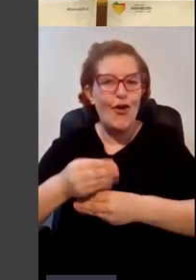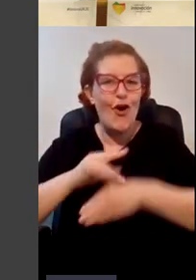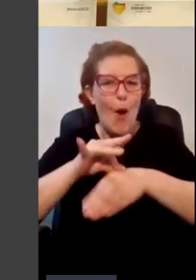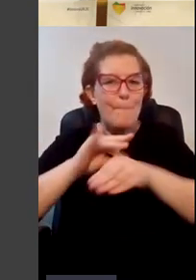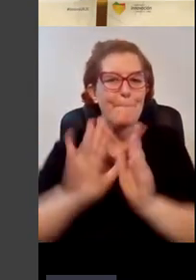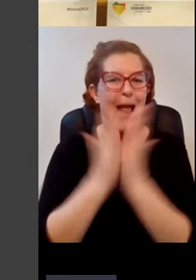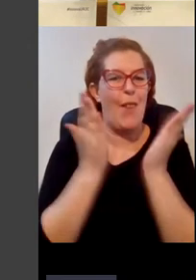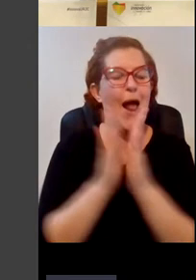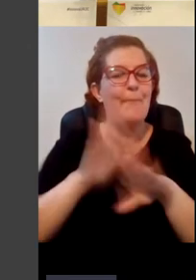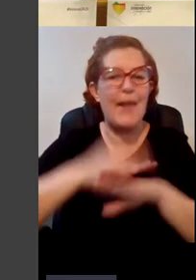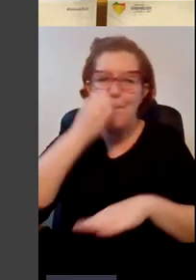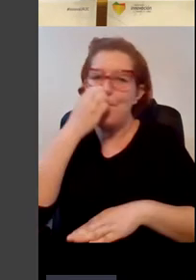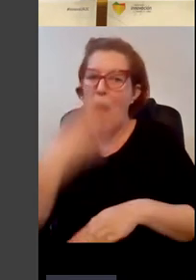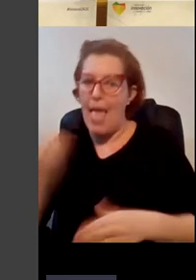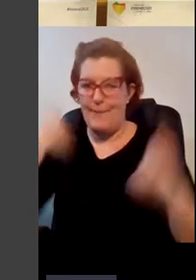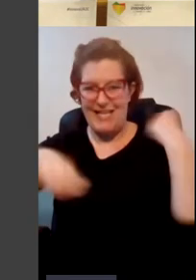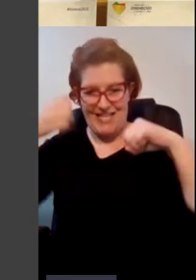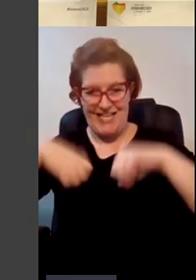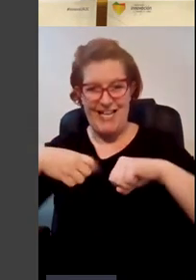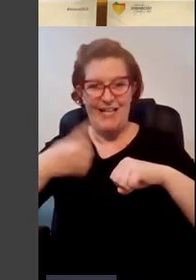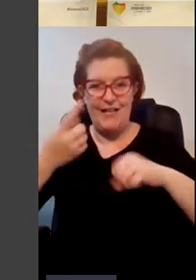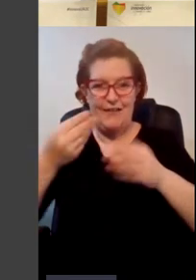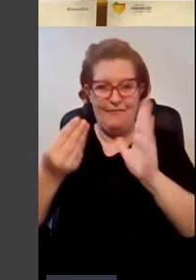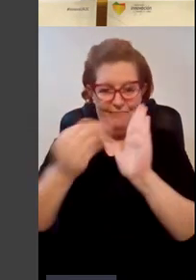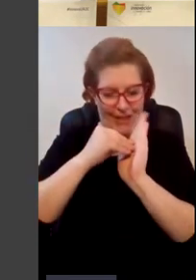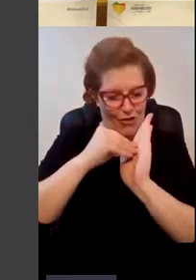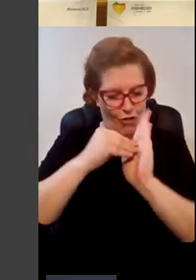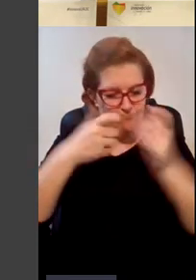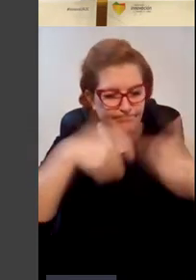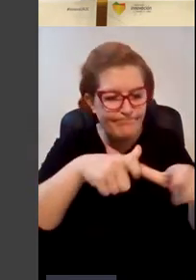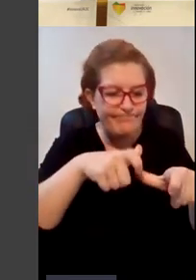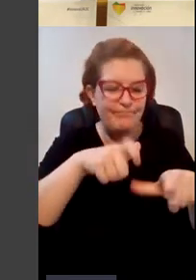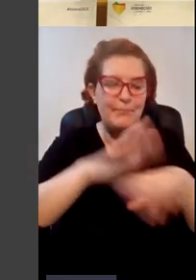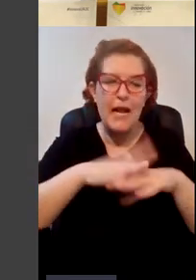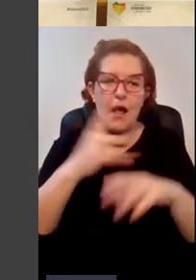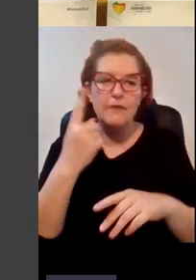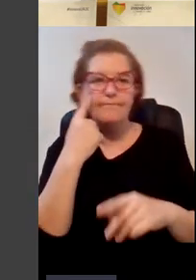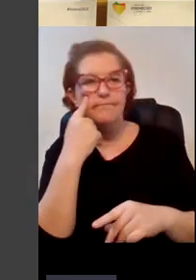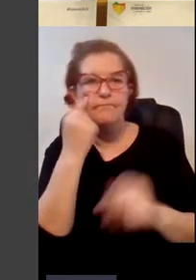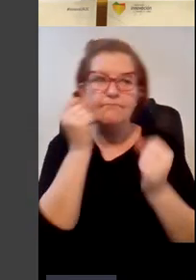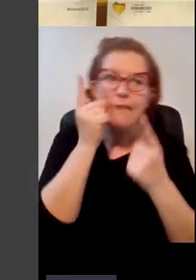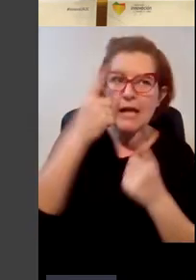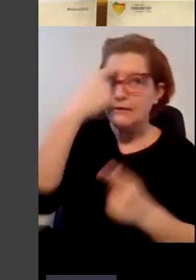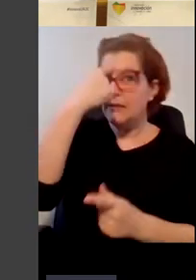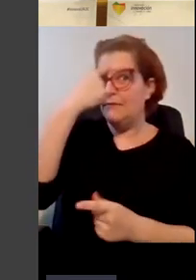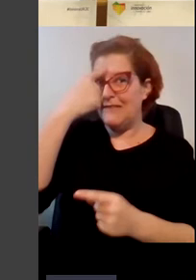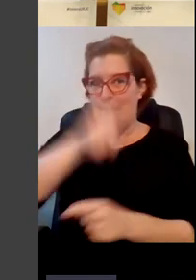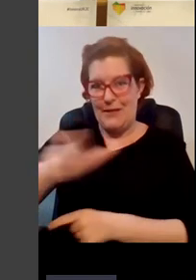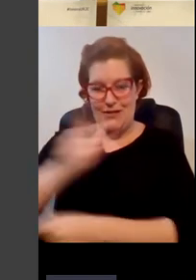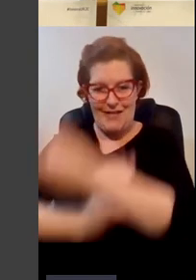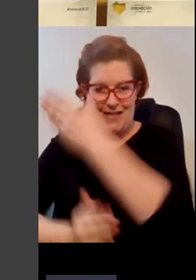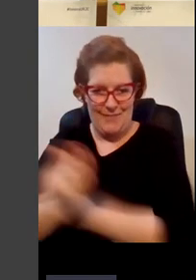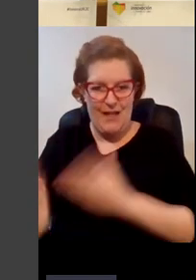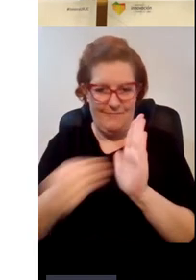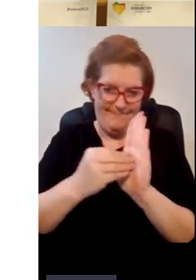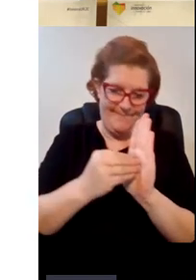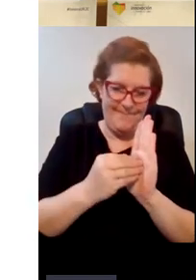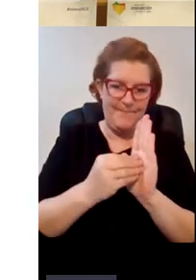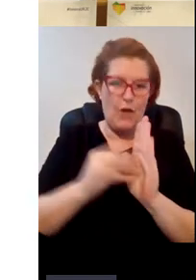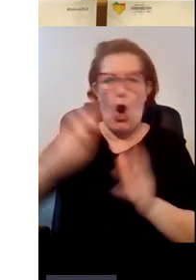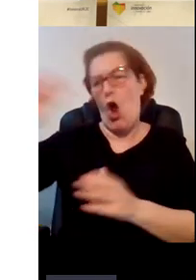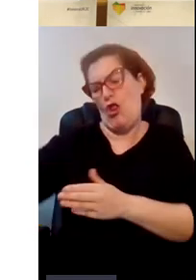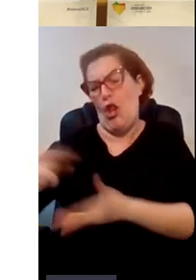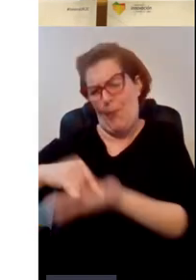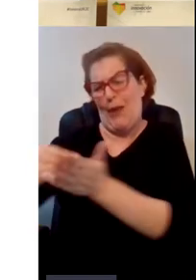prácticas que incluye un apartado teniendo en cuenta las personas con discapacidad y otros proyectos que no